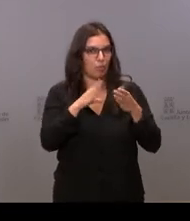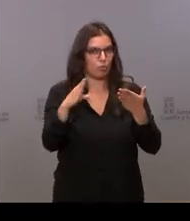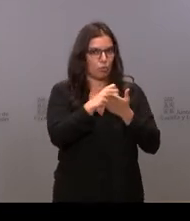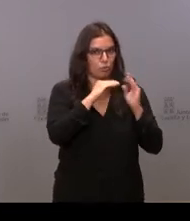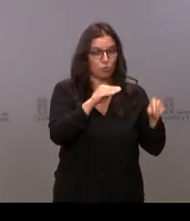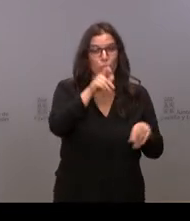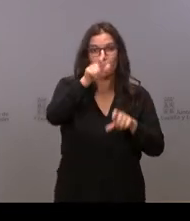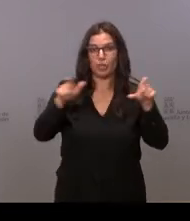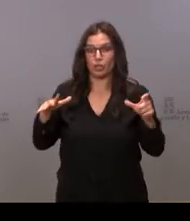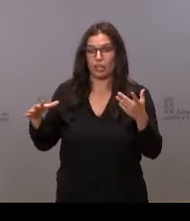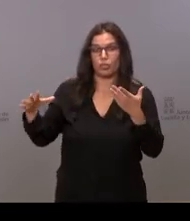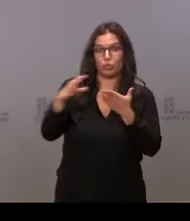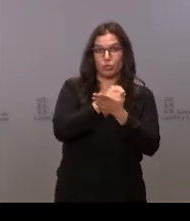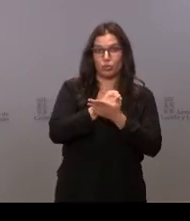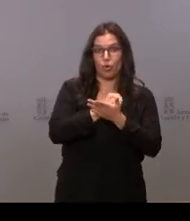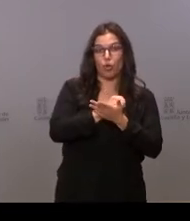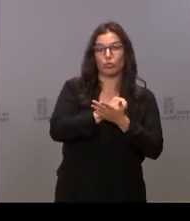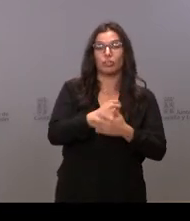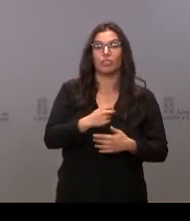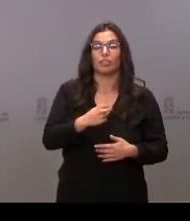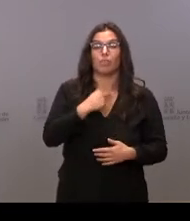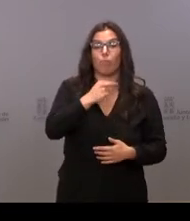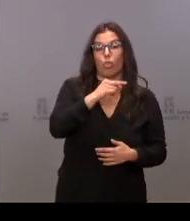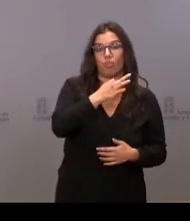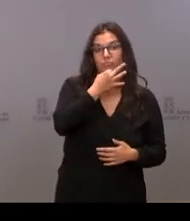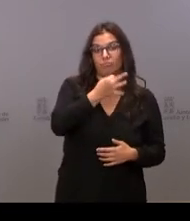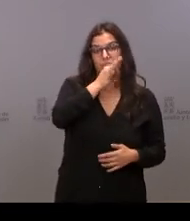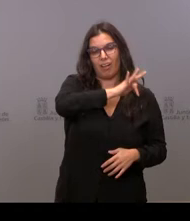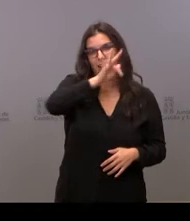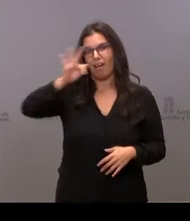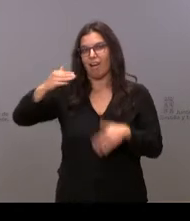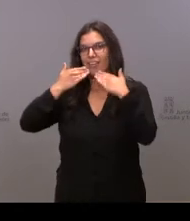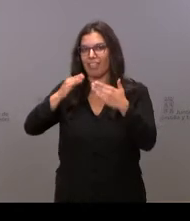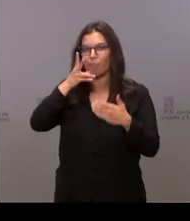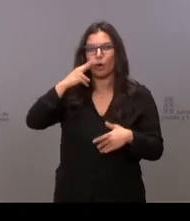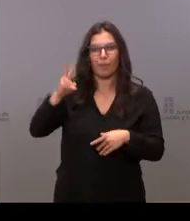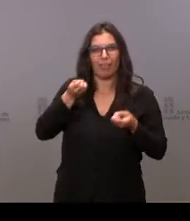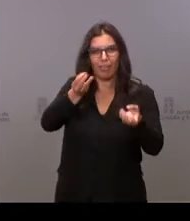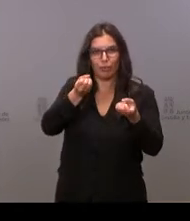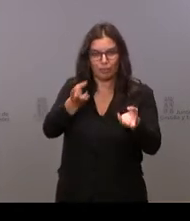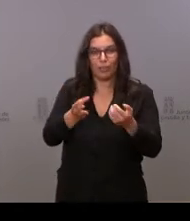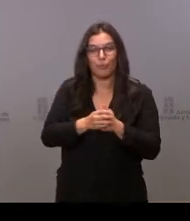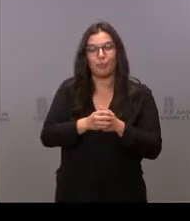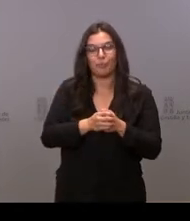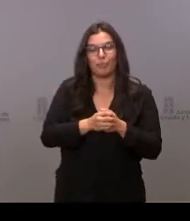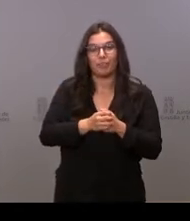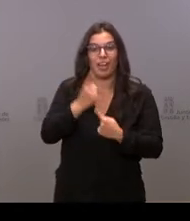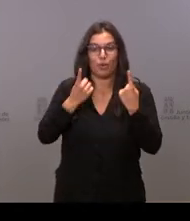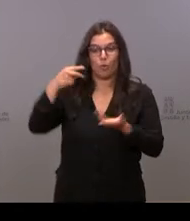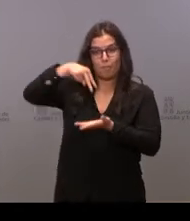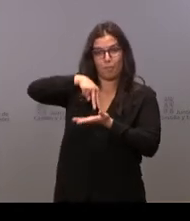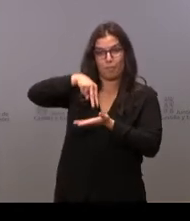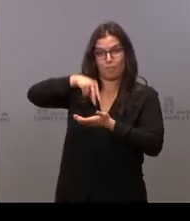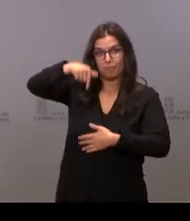personas que han intervenido antes que yo, muchas gracias por vuestro testimonio, quienes lo habéis hecho aquí de manera